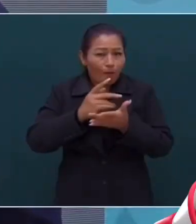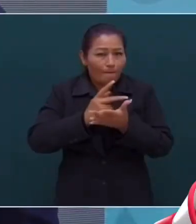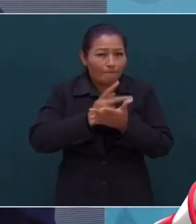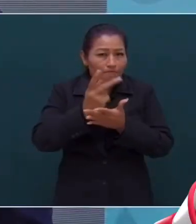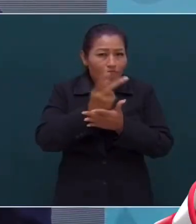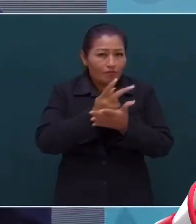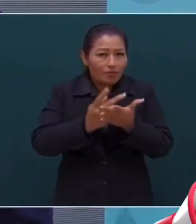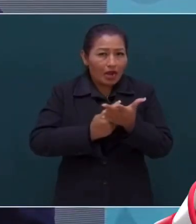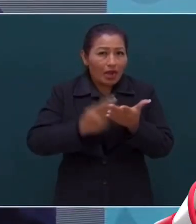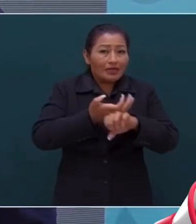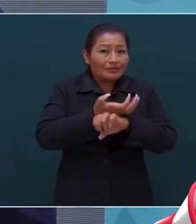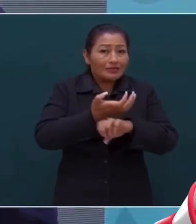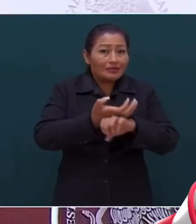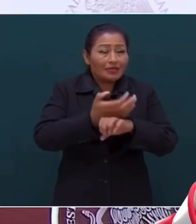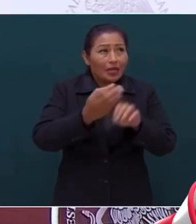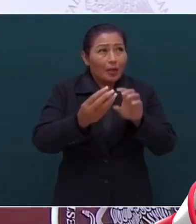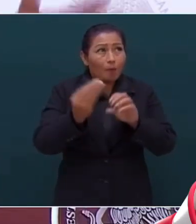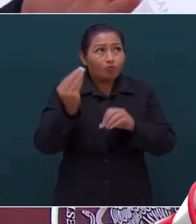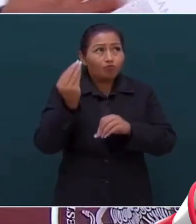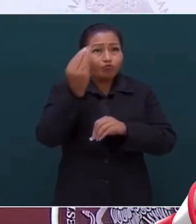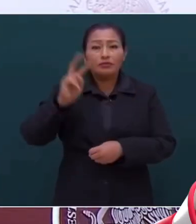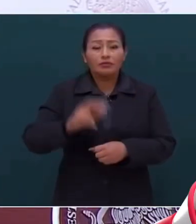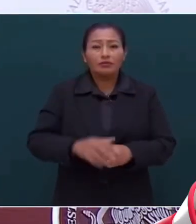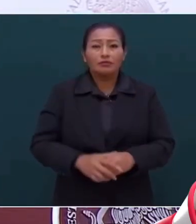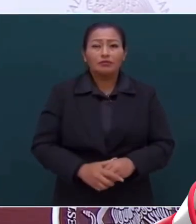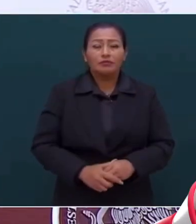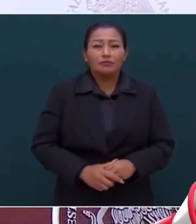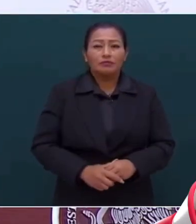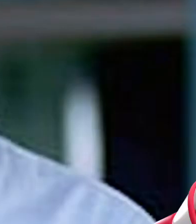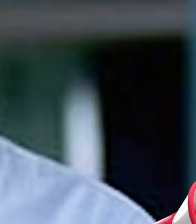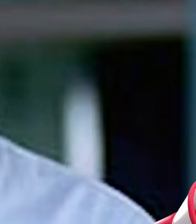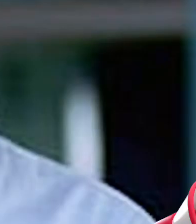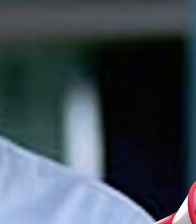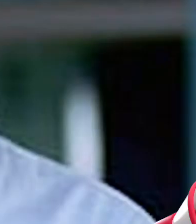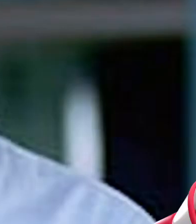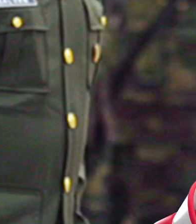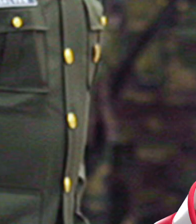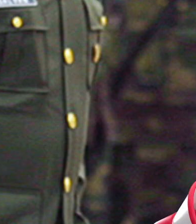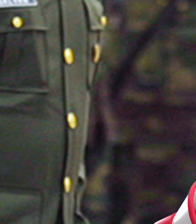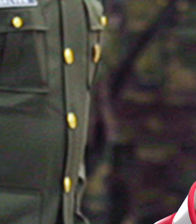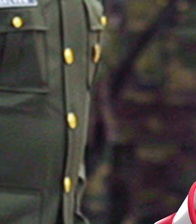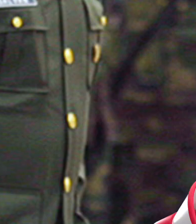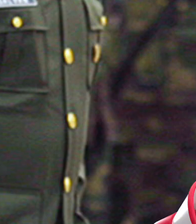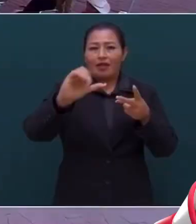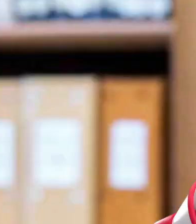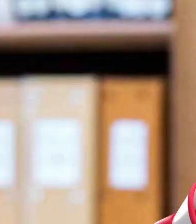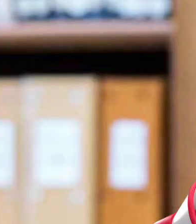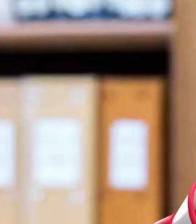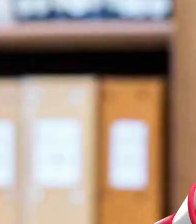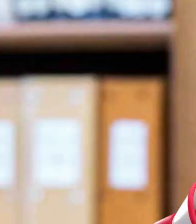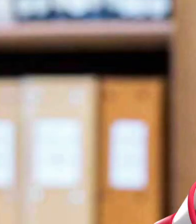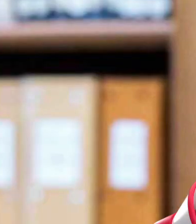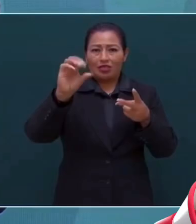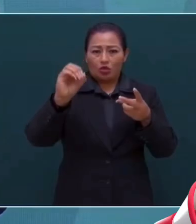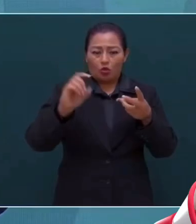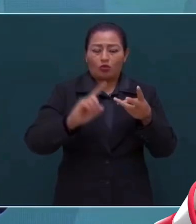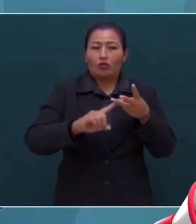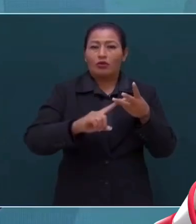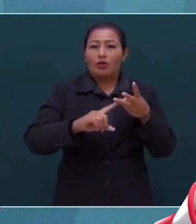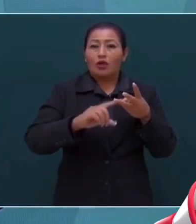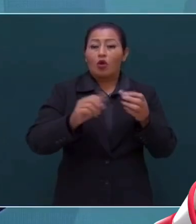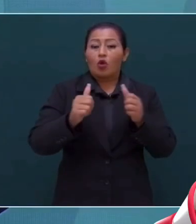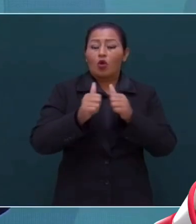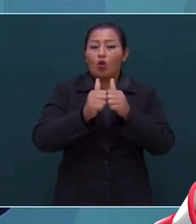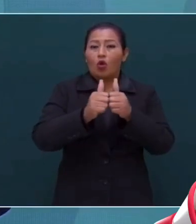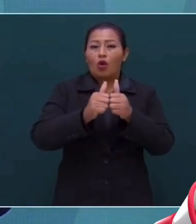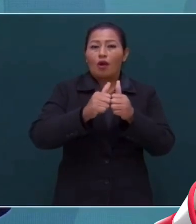También en el extranjero, no ven ahora pues como Fox y Calderón con Vargas Llosa y